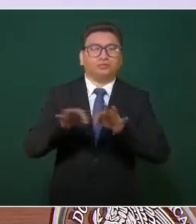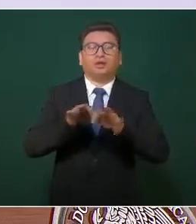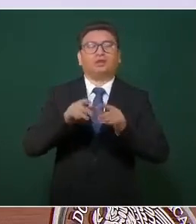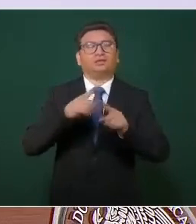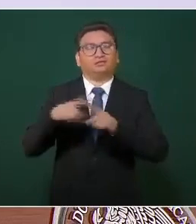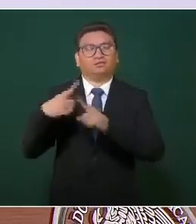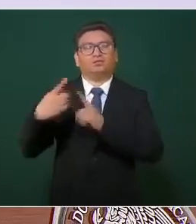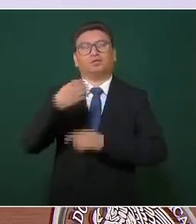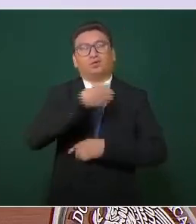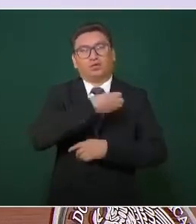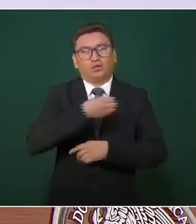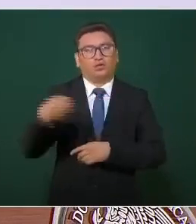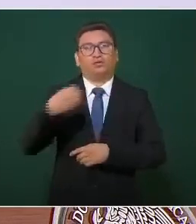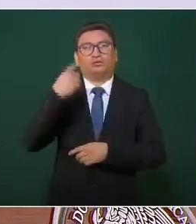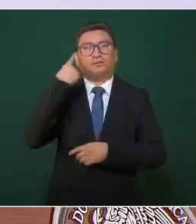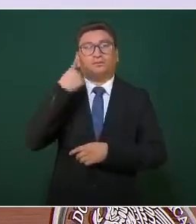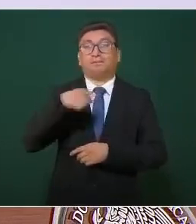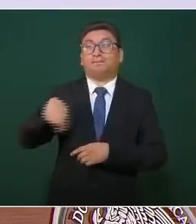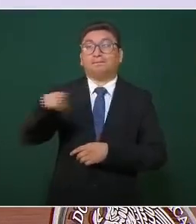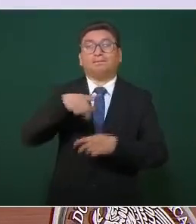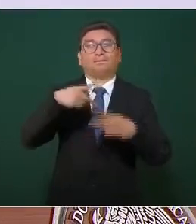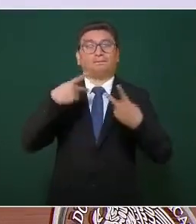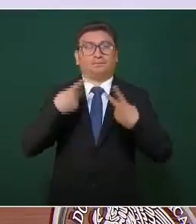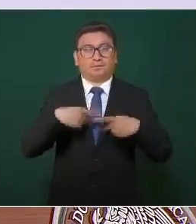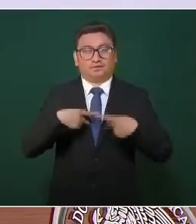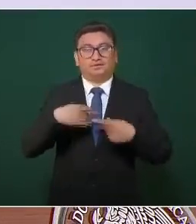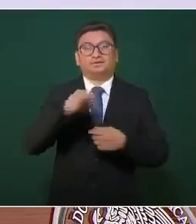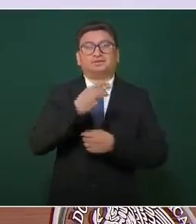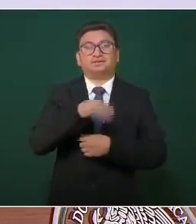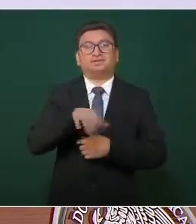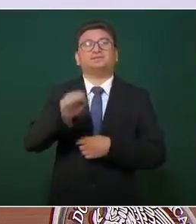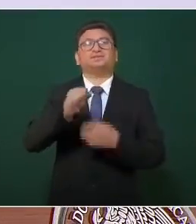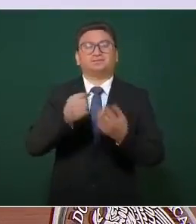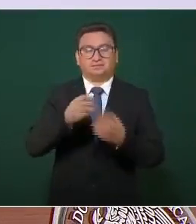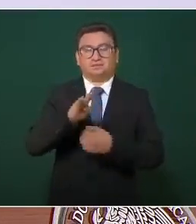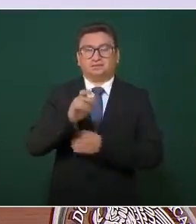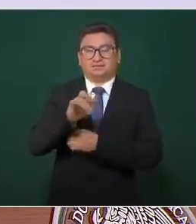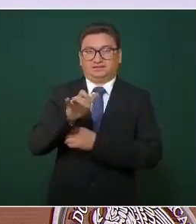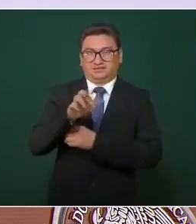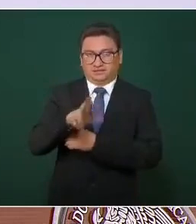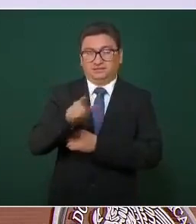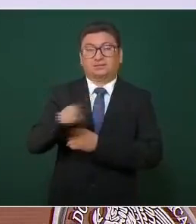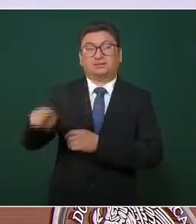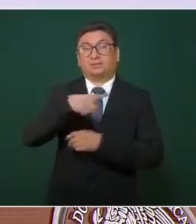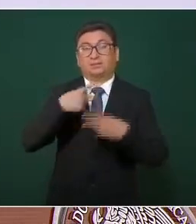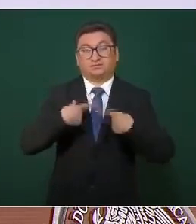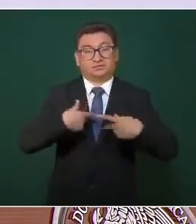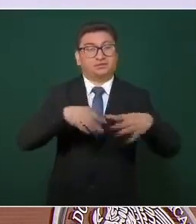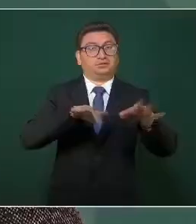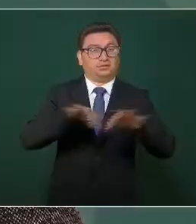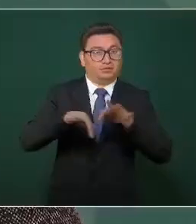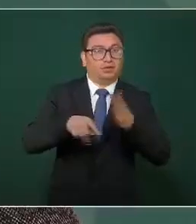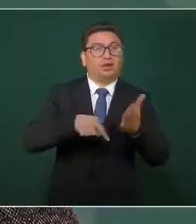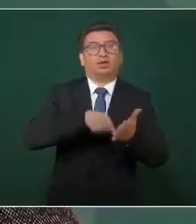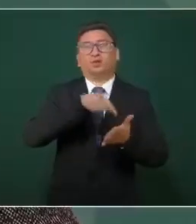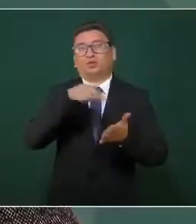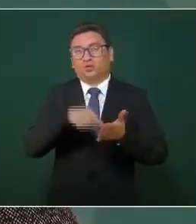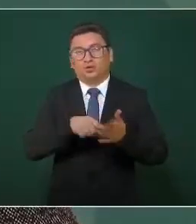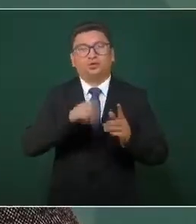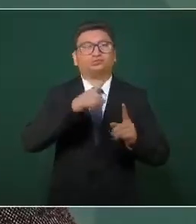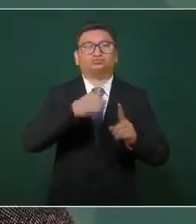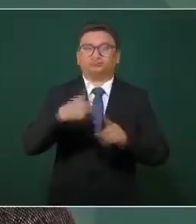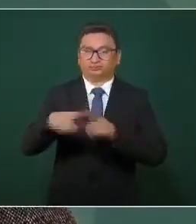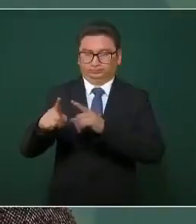para transferir el personal al IMSS-Bienestar, una plantilla laboral, ubicación y vacantes.